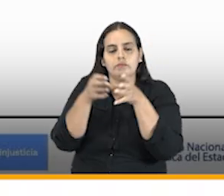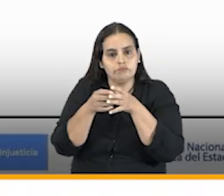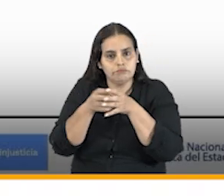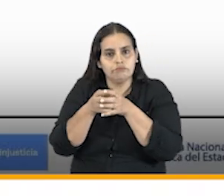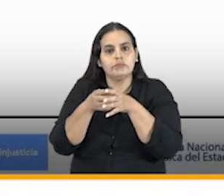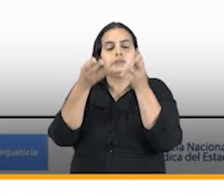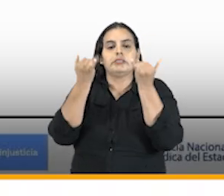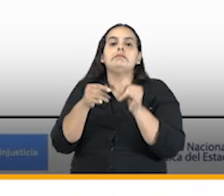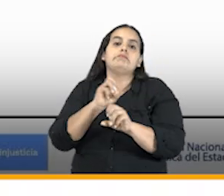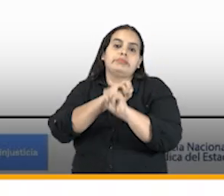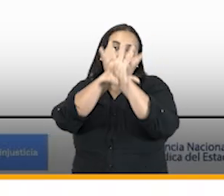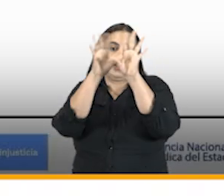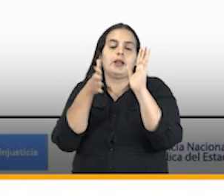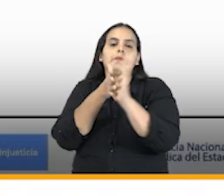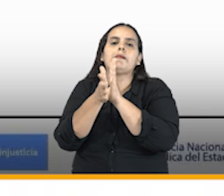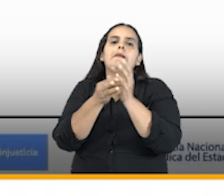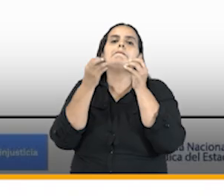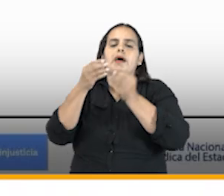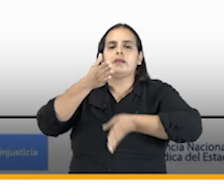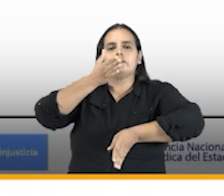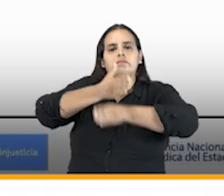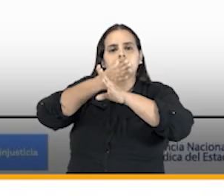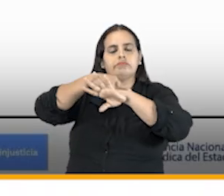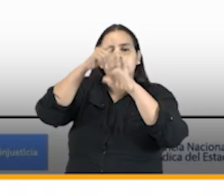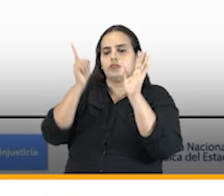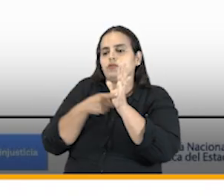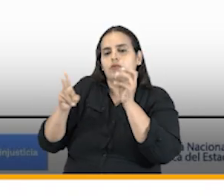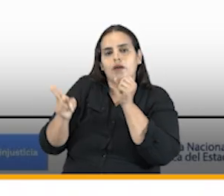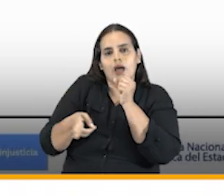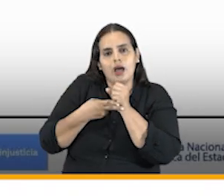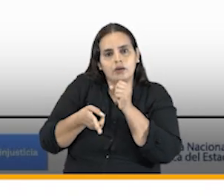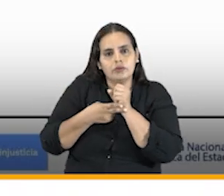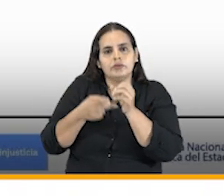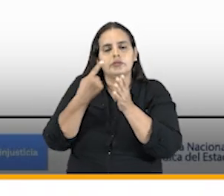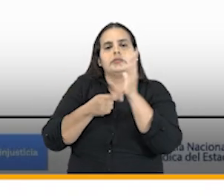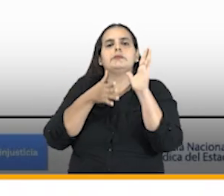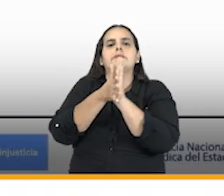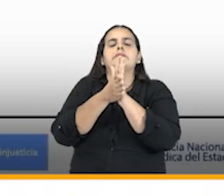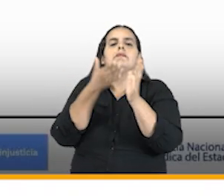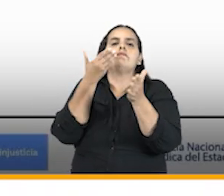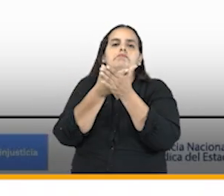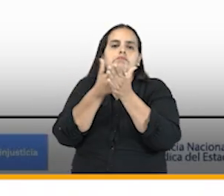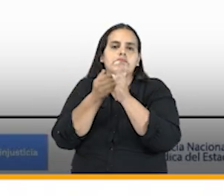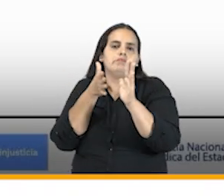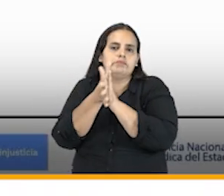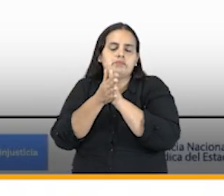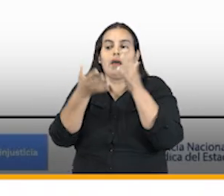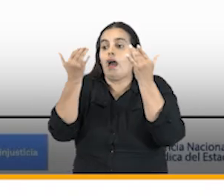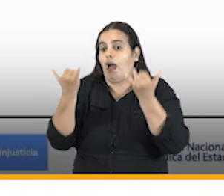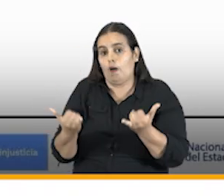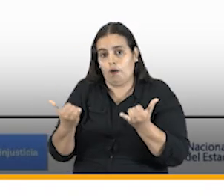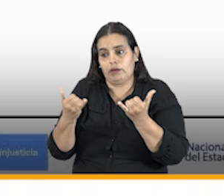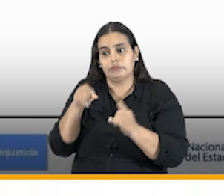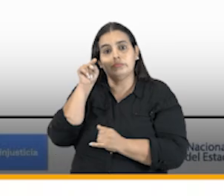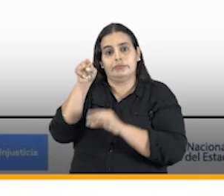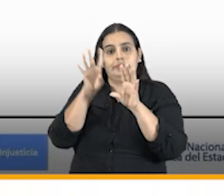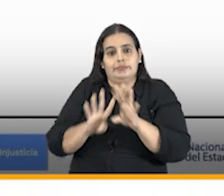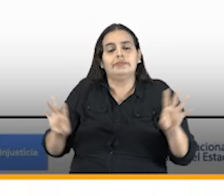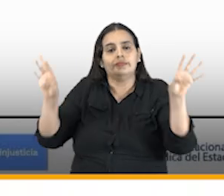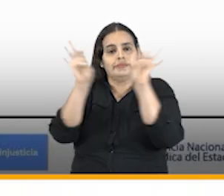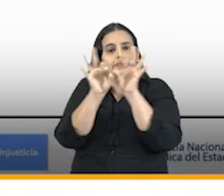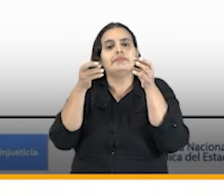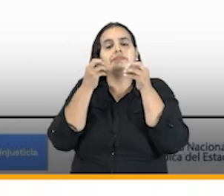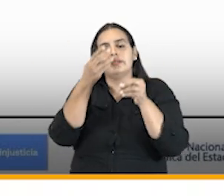agencia y por supuesto para continuar con los ahorros que ha demostrado la entidad hasta ahora esto es sumamente